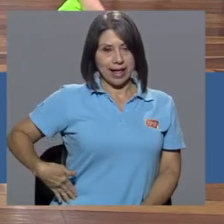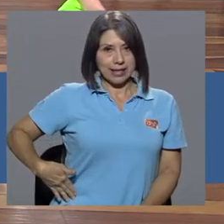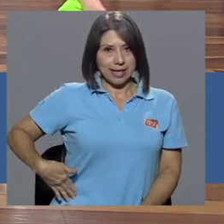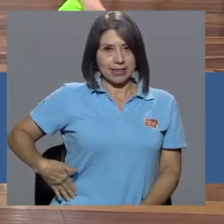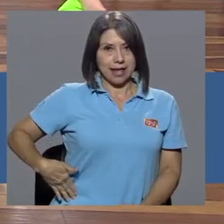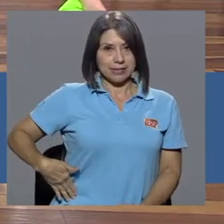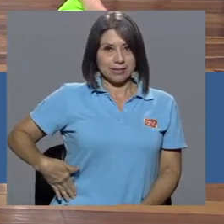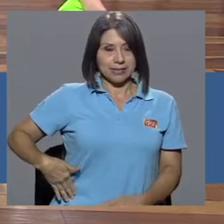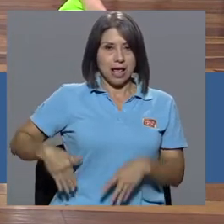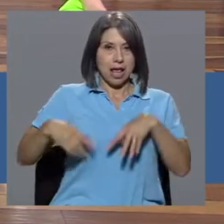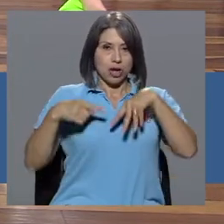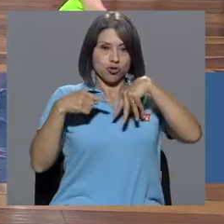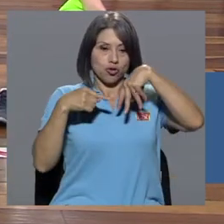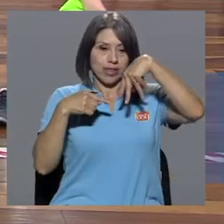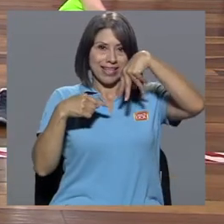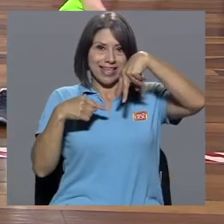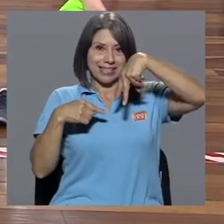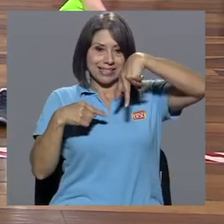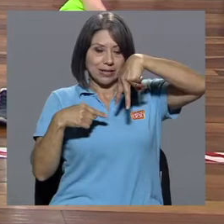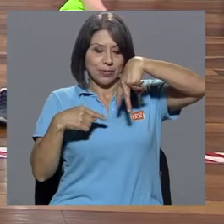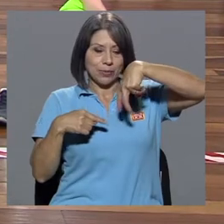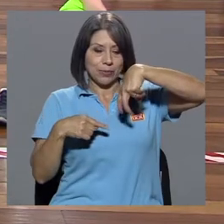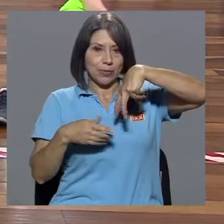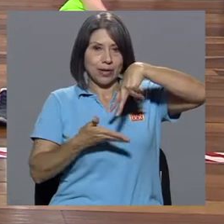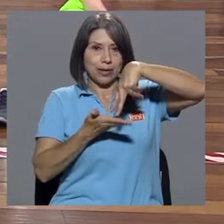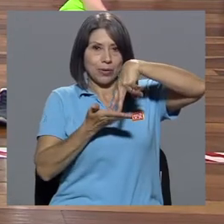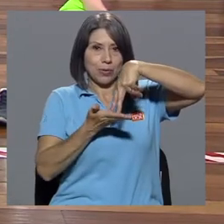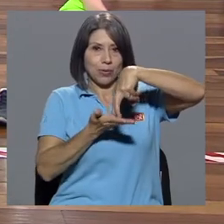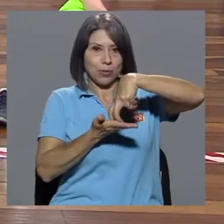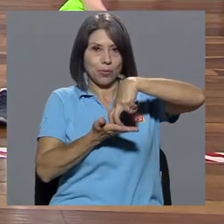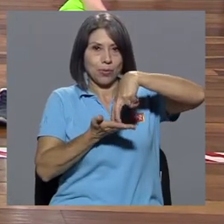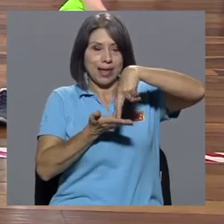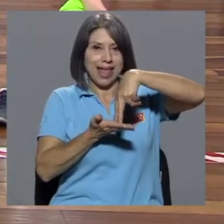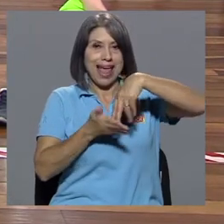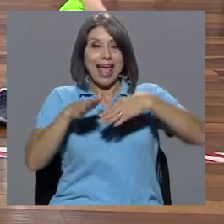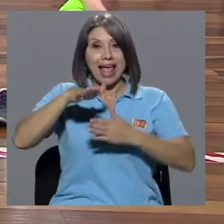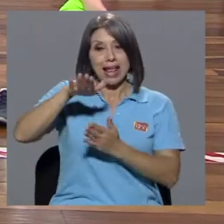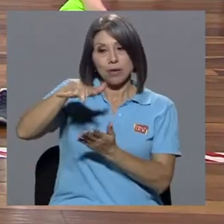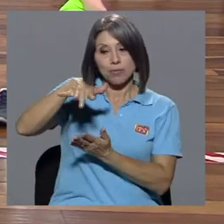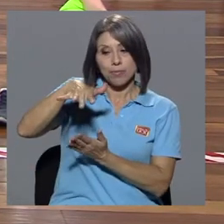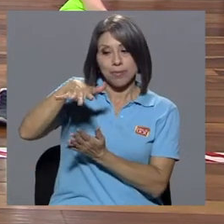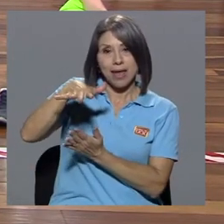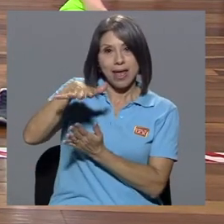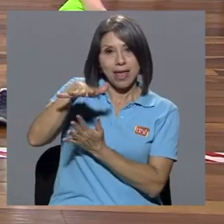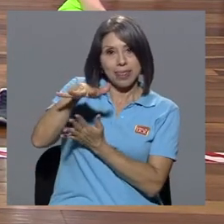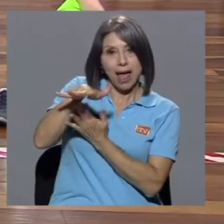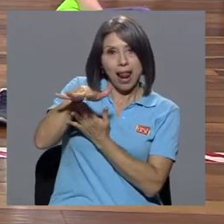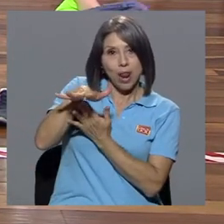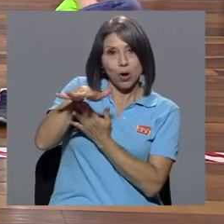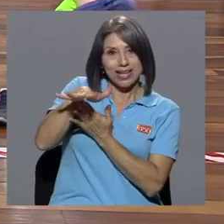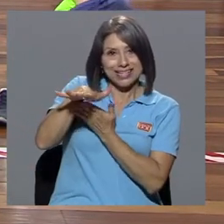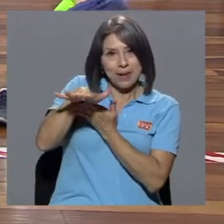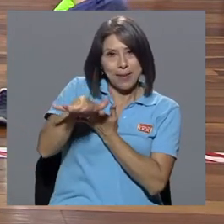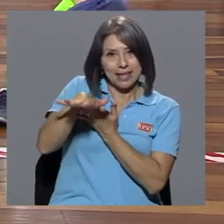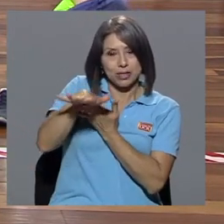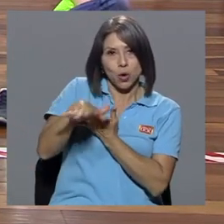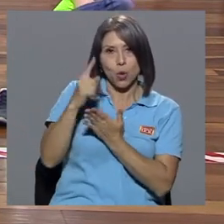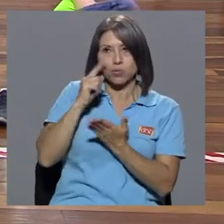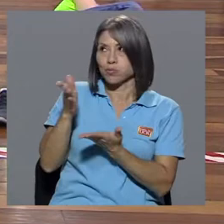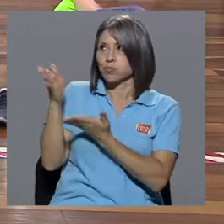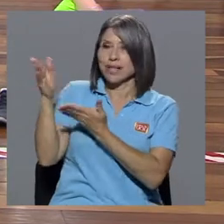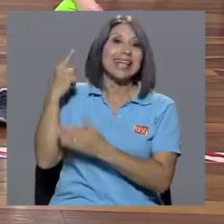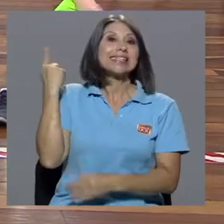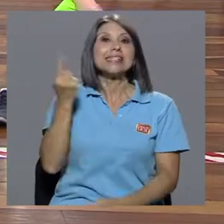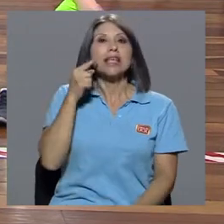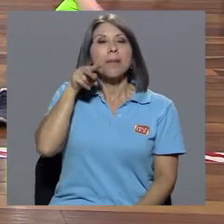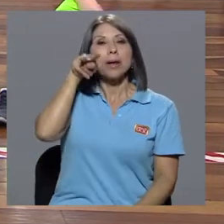atrás, las rodillas hacia afuera. El peso siempre lo vamos a ubicar sobre los talones, el peso de nuestro cuerpo, y siempre manteniendo